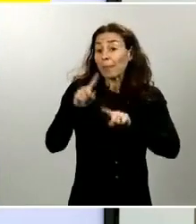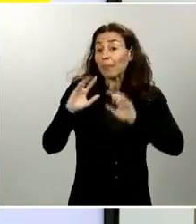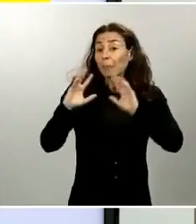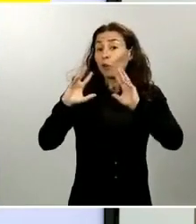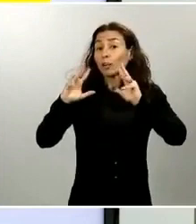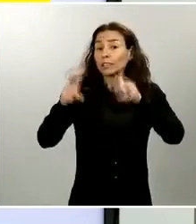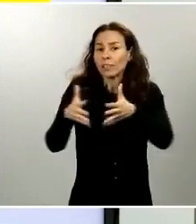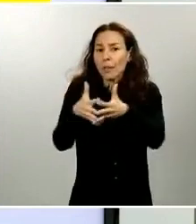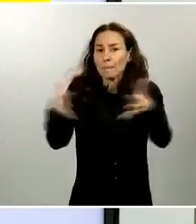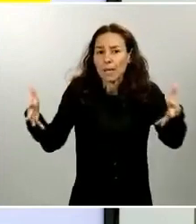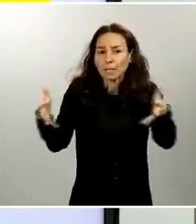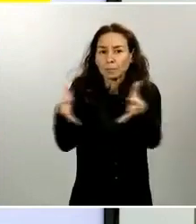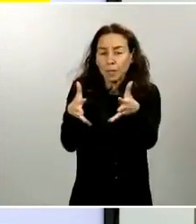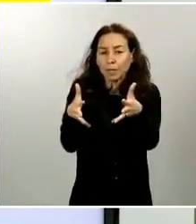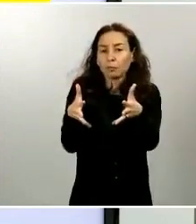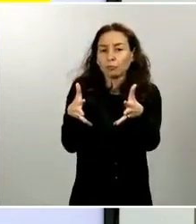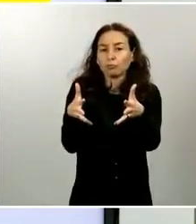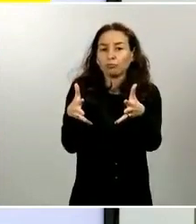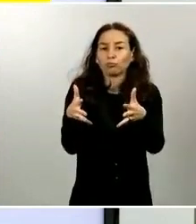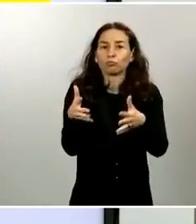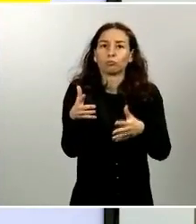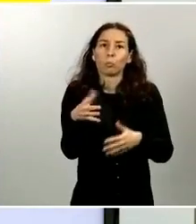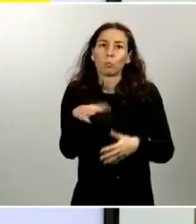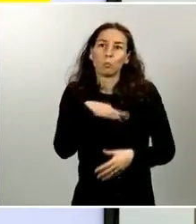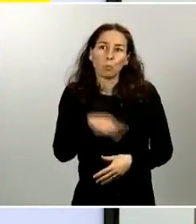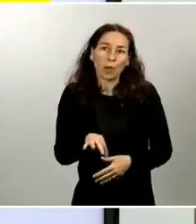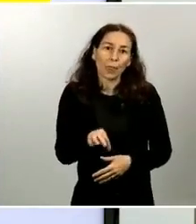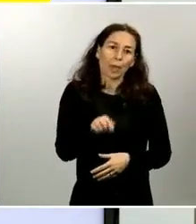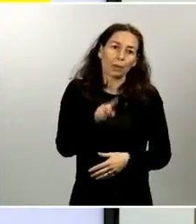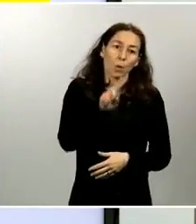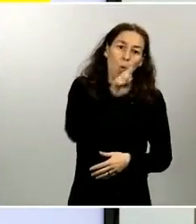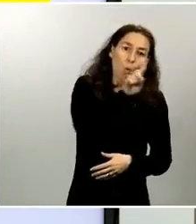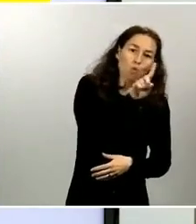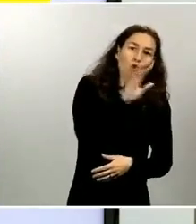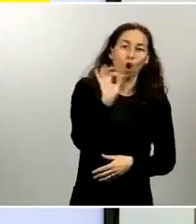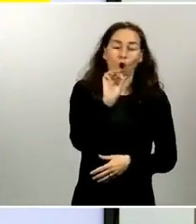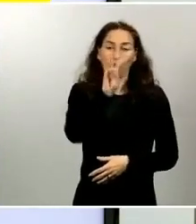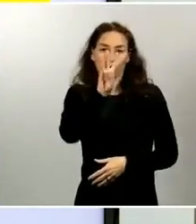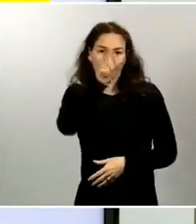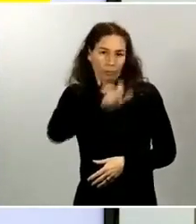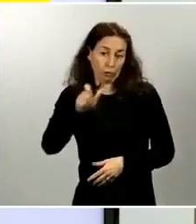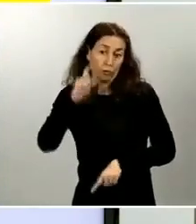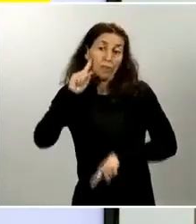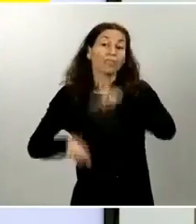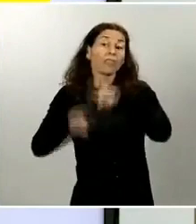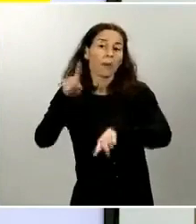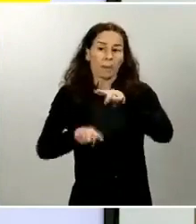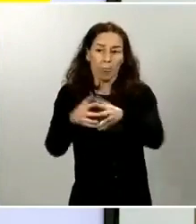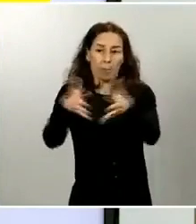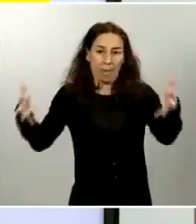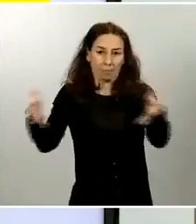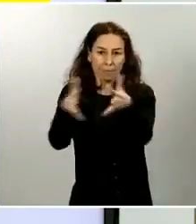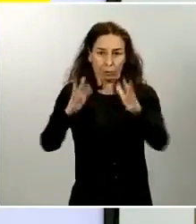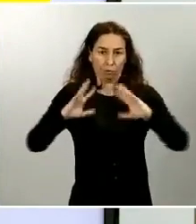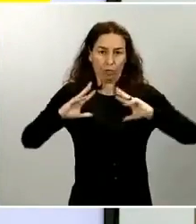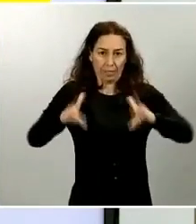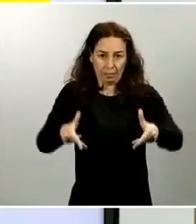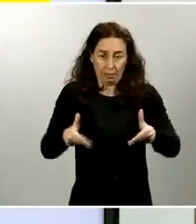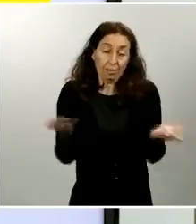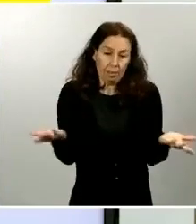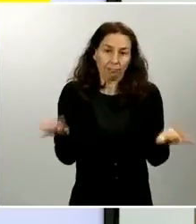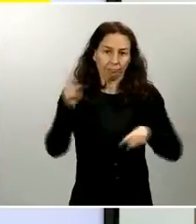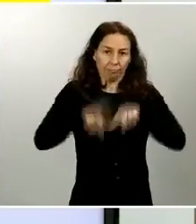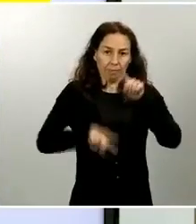actúan desde uno a tres equipos por instalación, dependiendo, por supuesto, del tamaño de esta